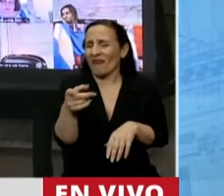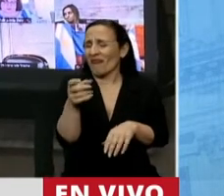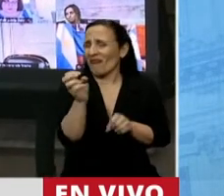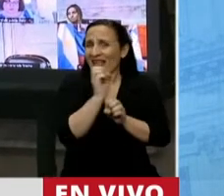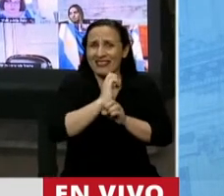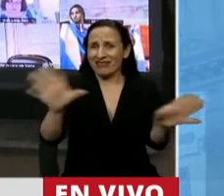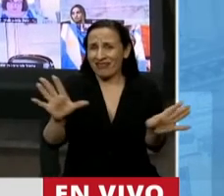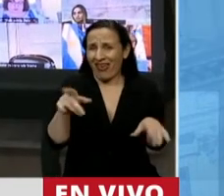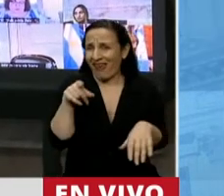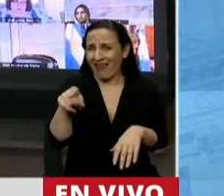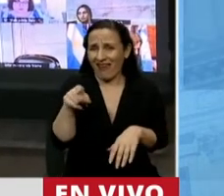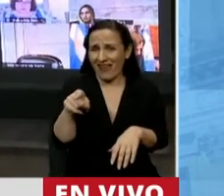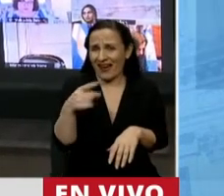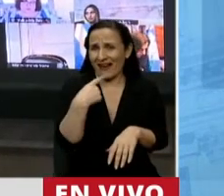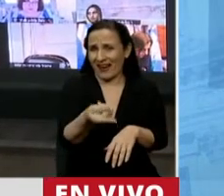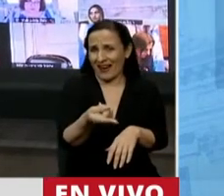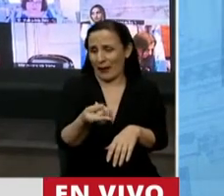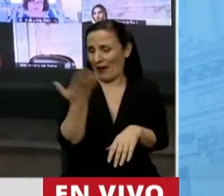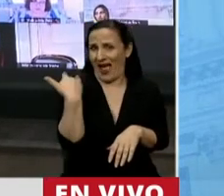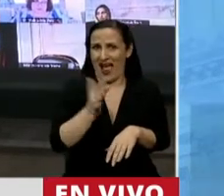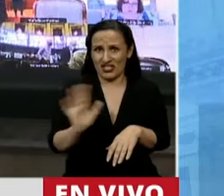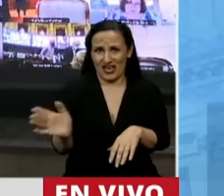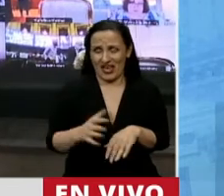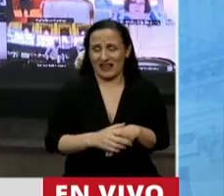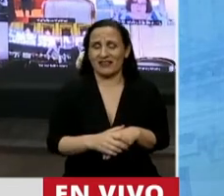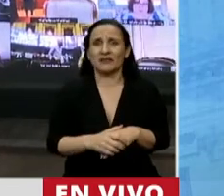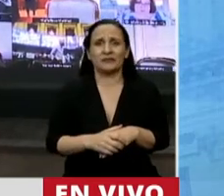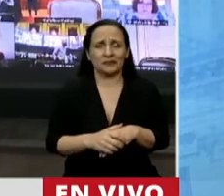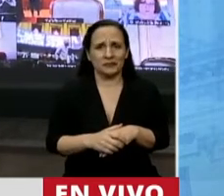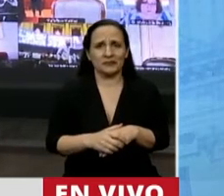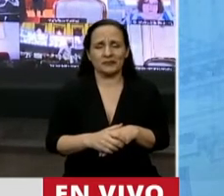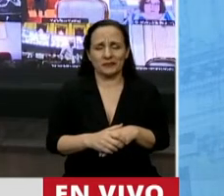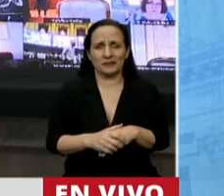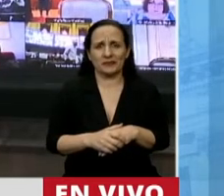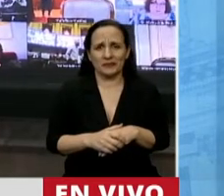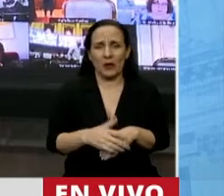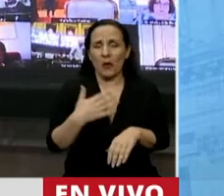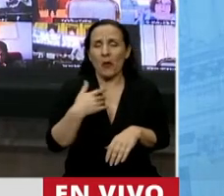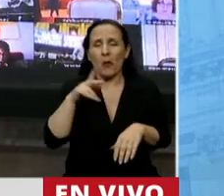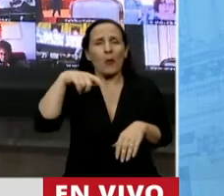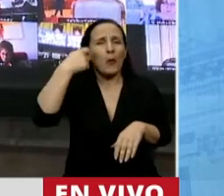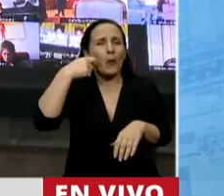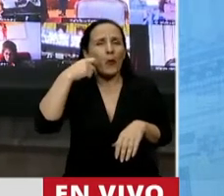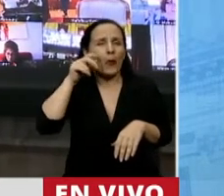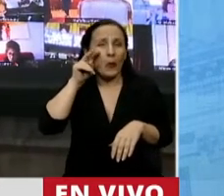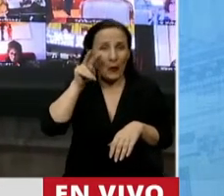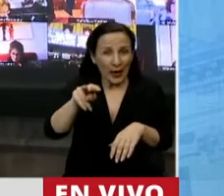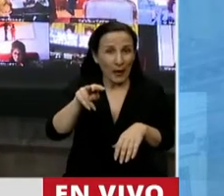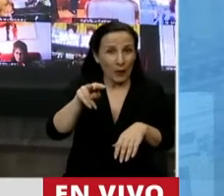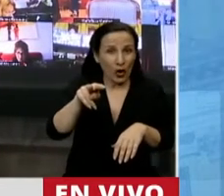que realizó en el día de ayer. Ayer vimos en un video donde